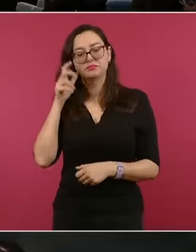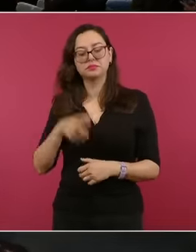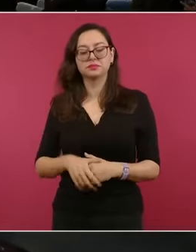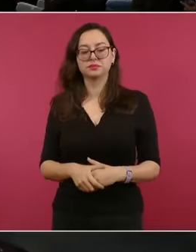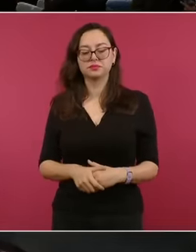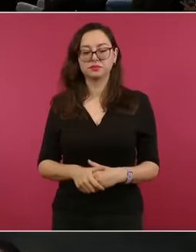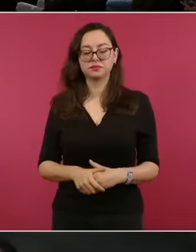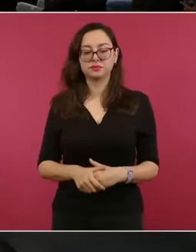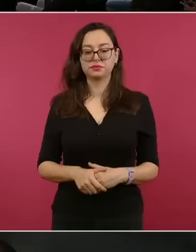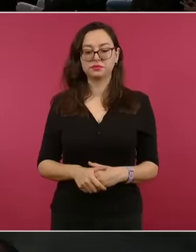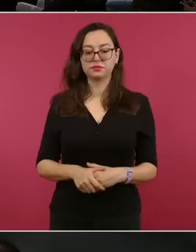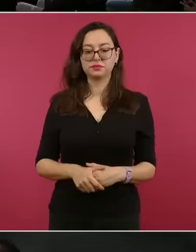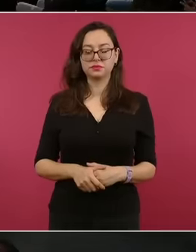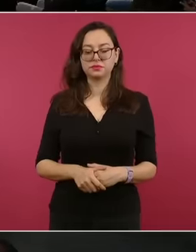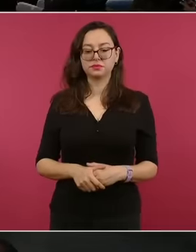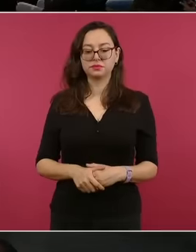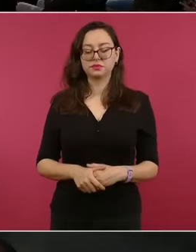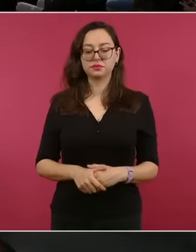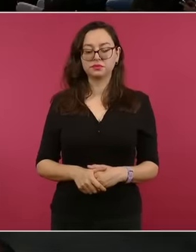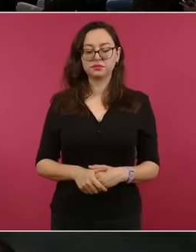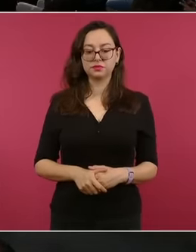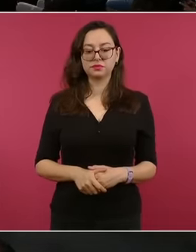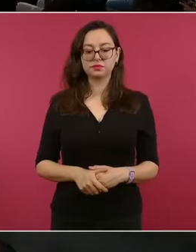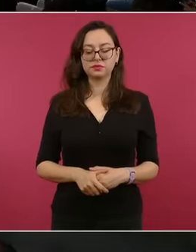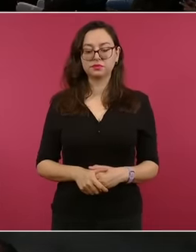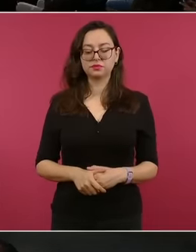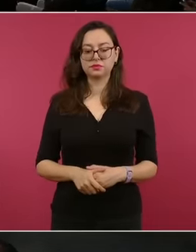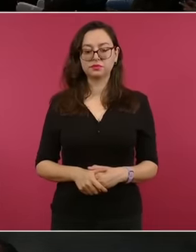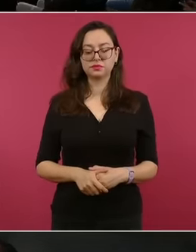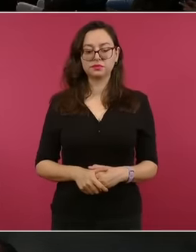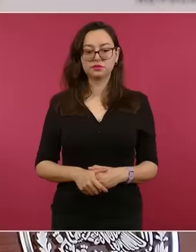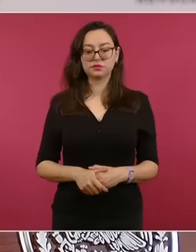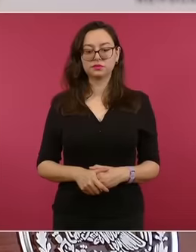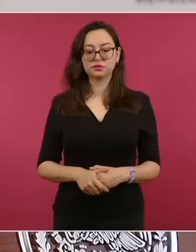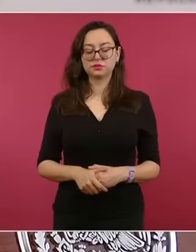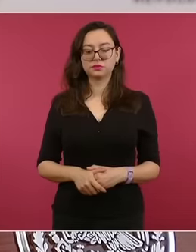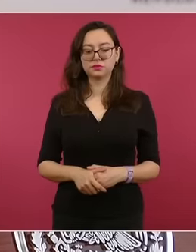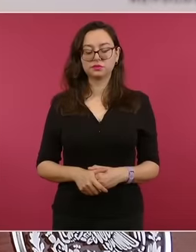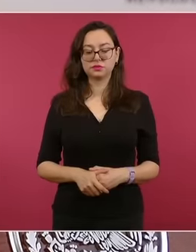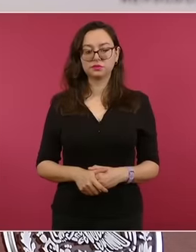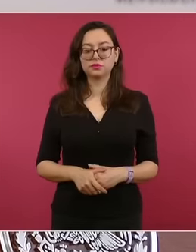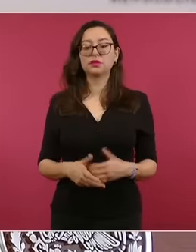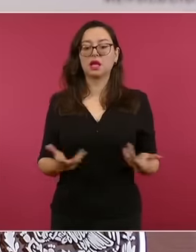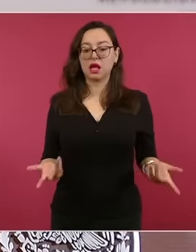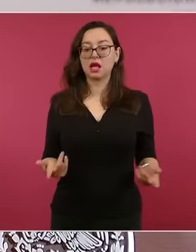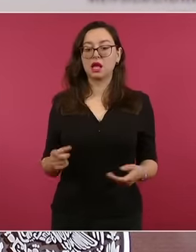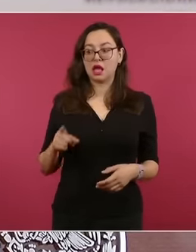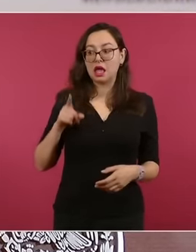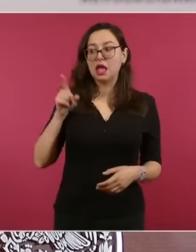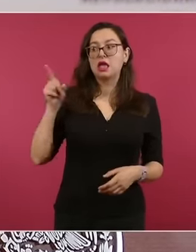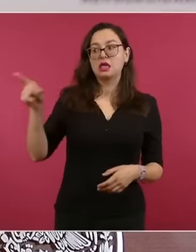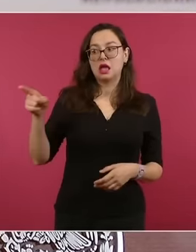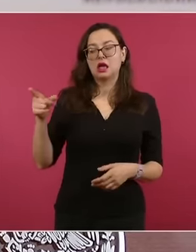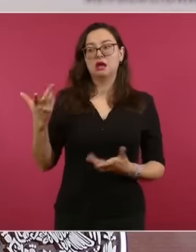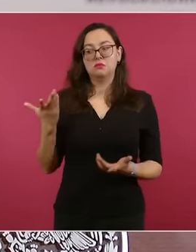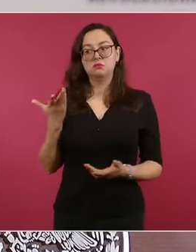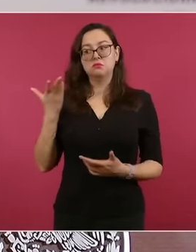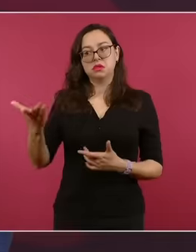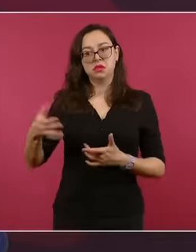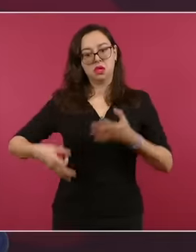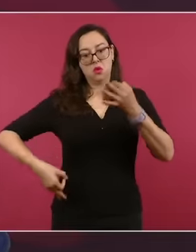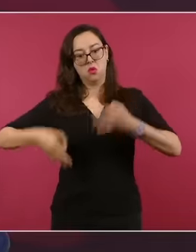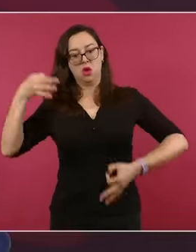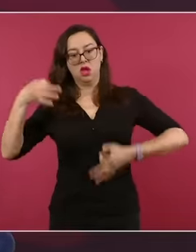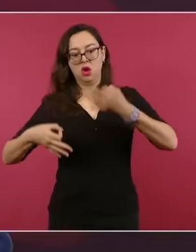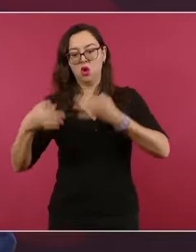Y si se está pidiendo que se le juzgue, mi opinión es que no,